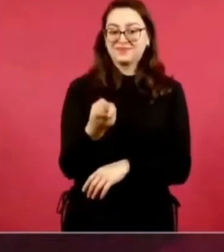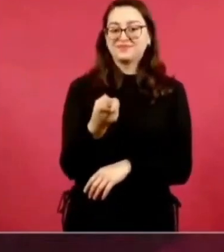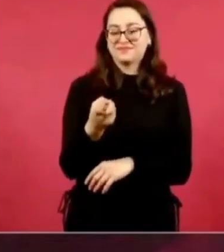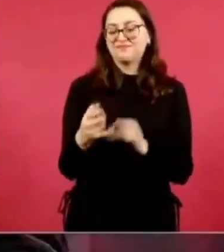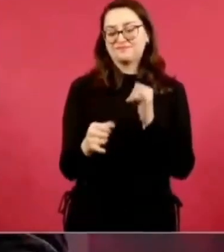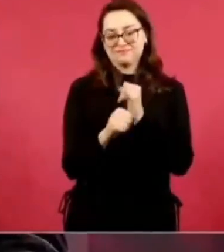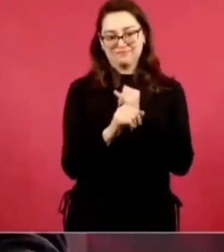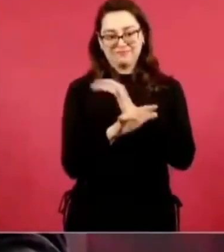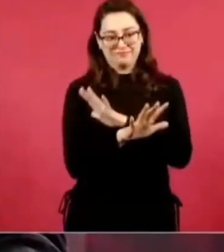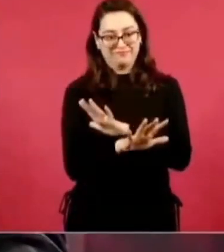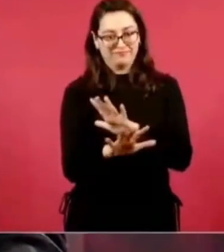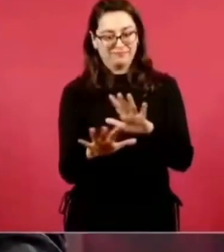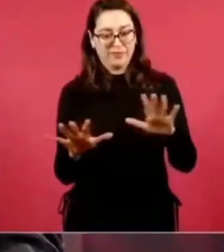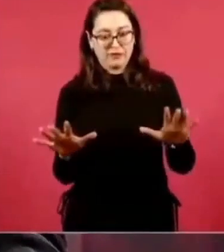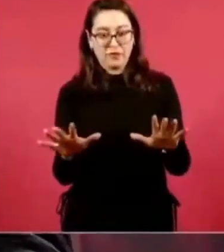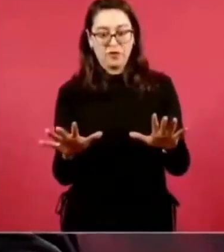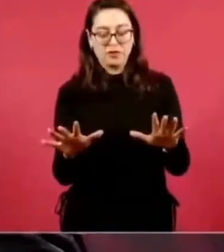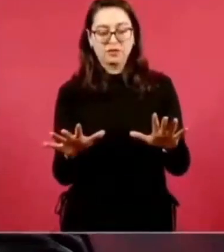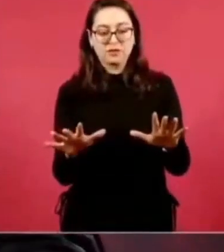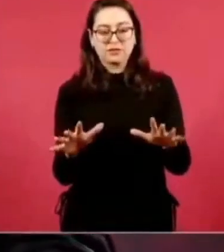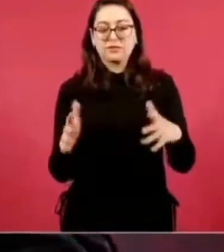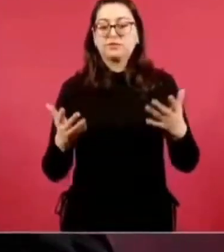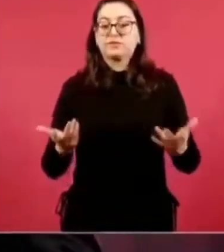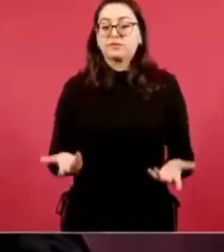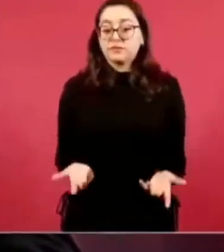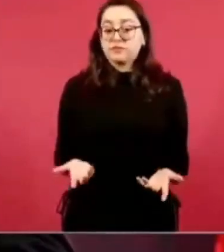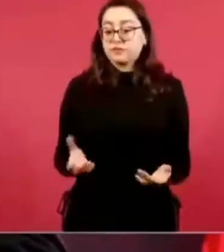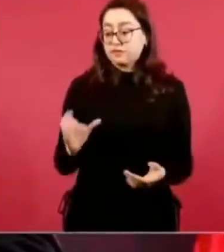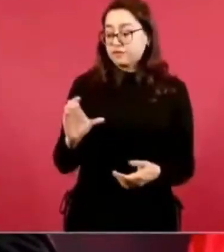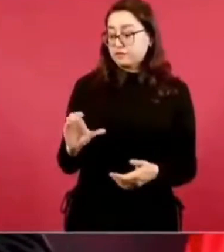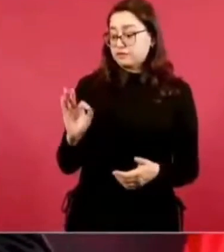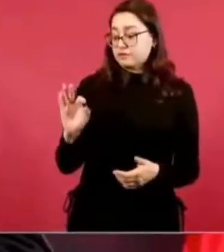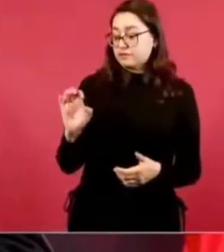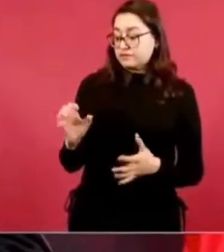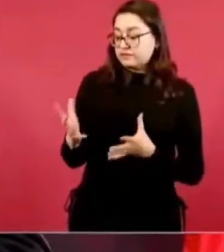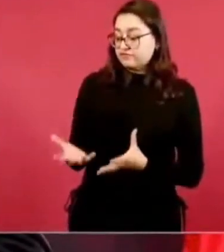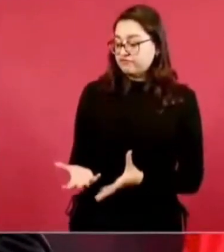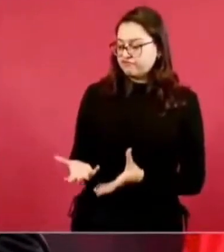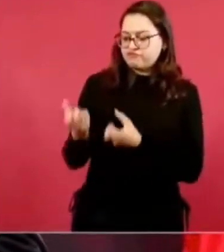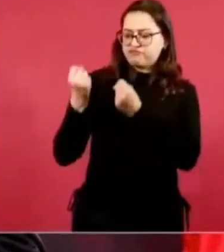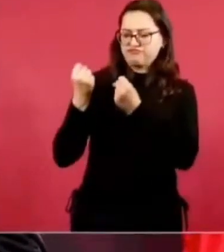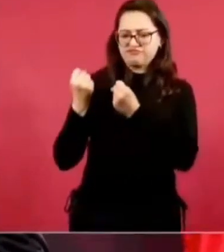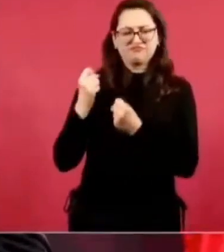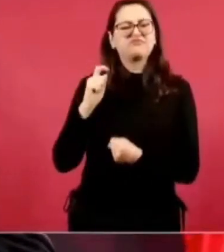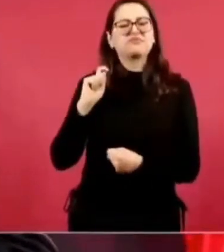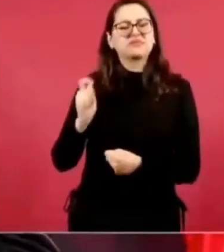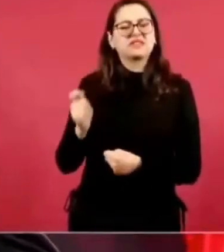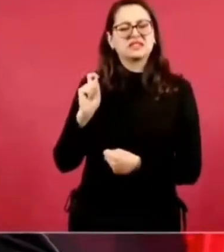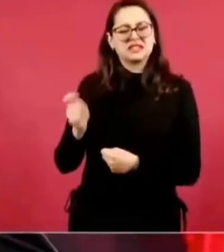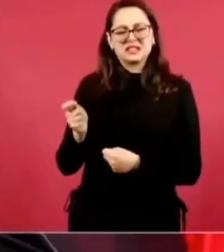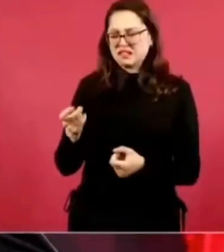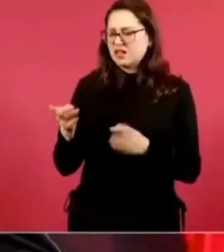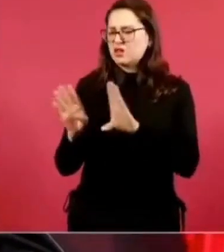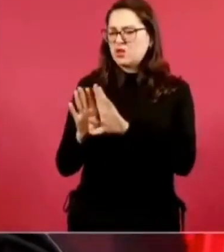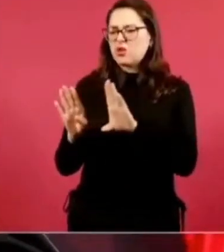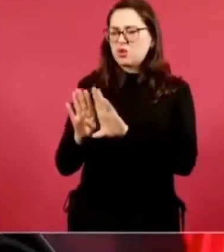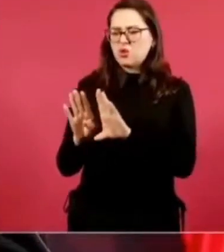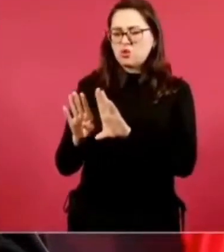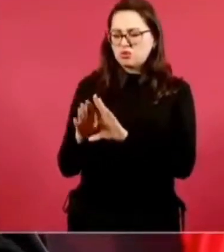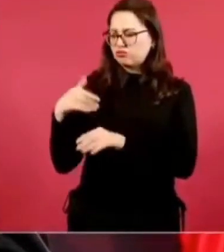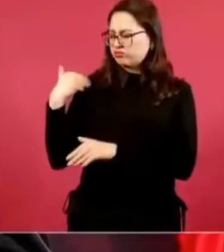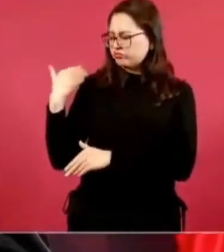licenciado Bartos nos explique cómo se ha llevado a cabo este plan